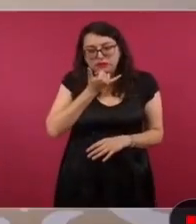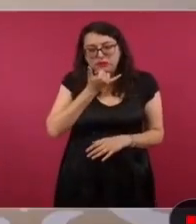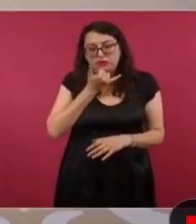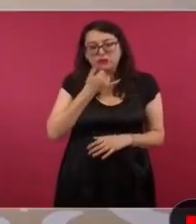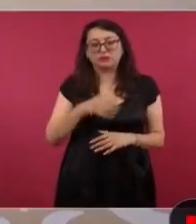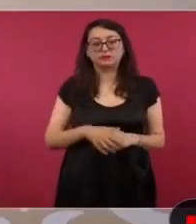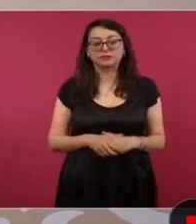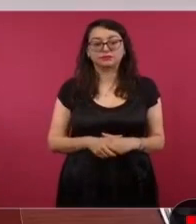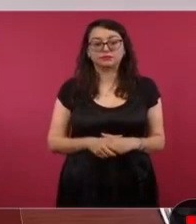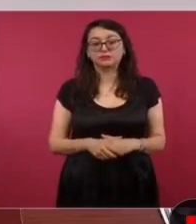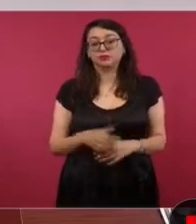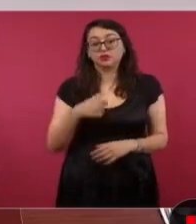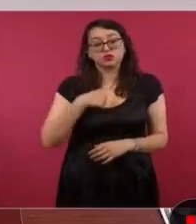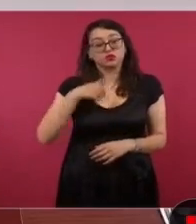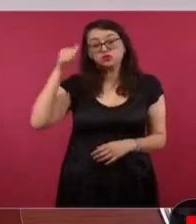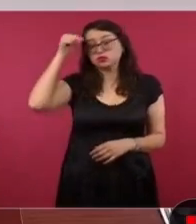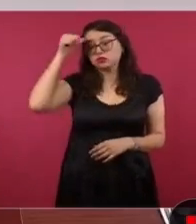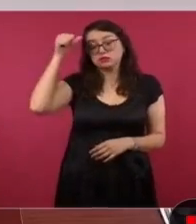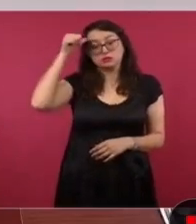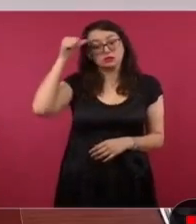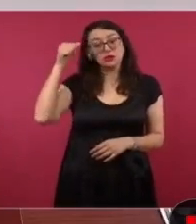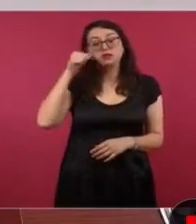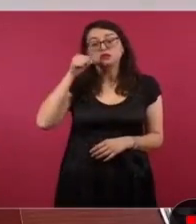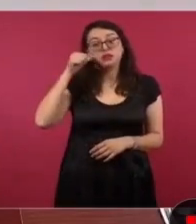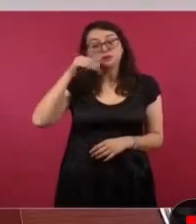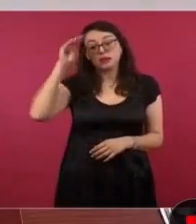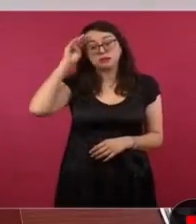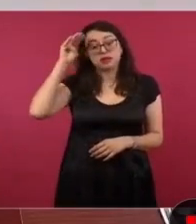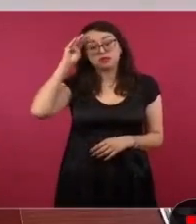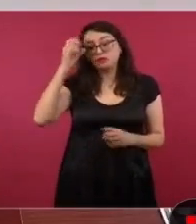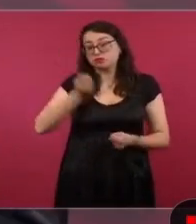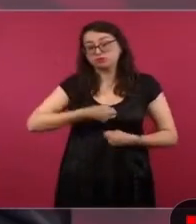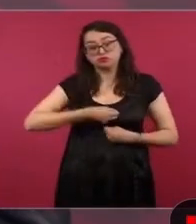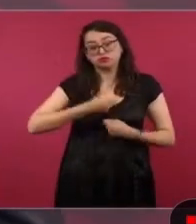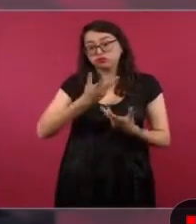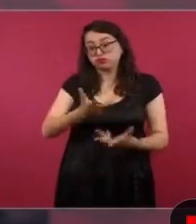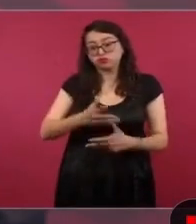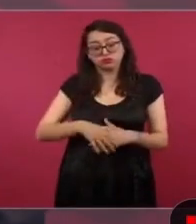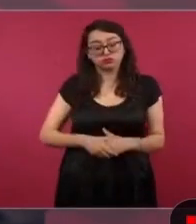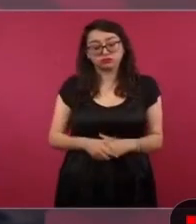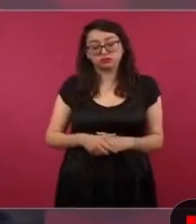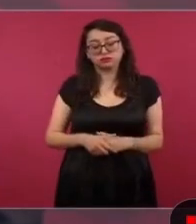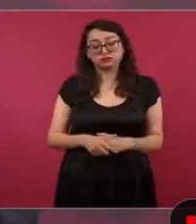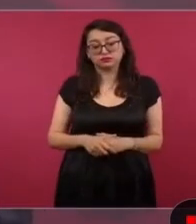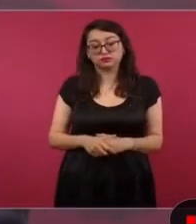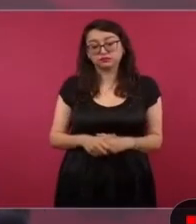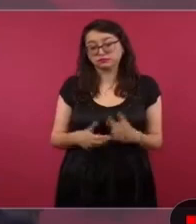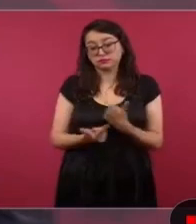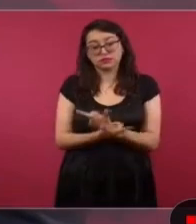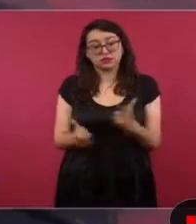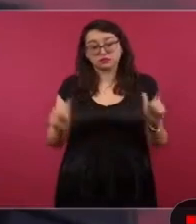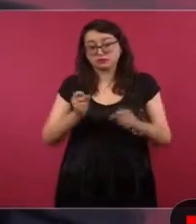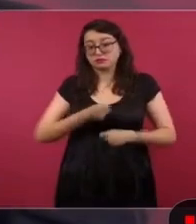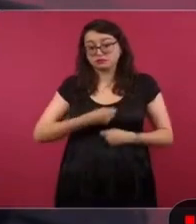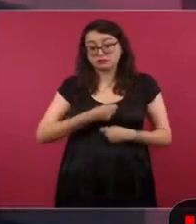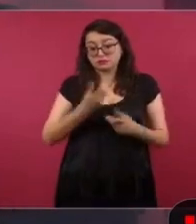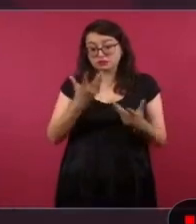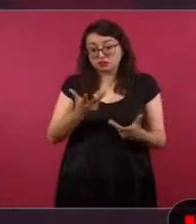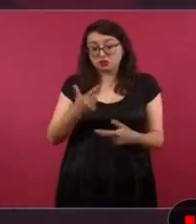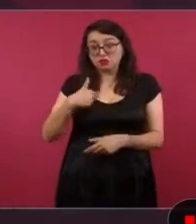Yo siempre digo lo que pienso y la libertad no se implora,